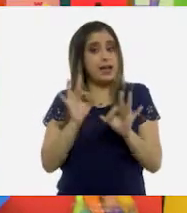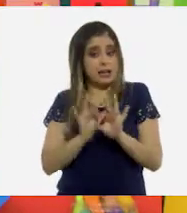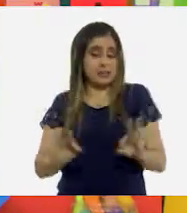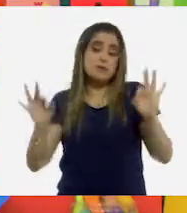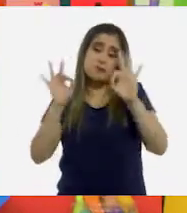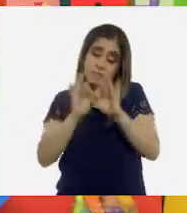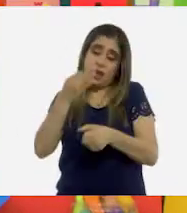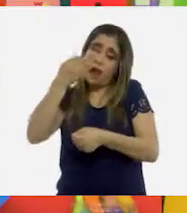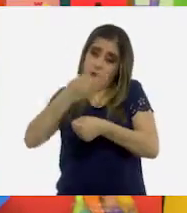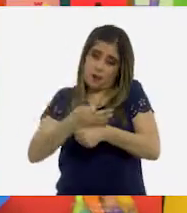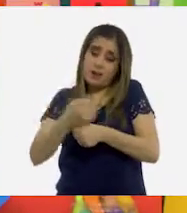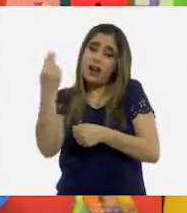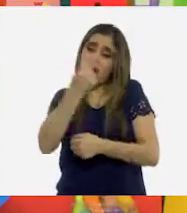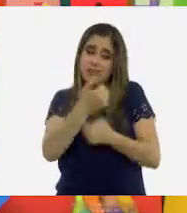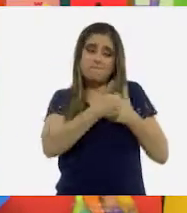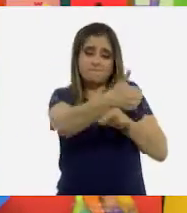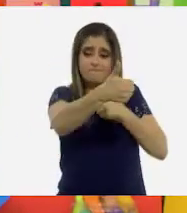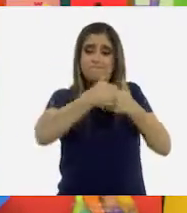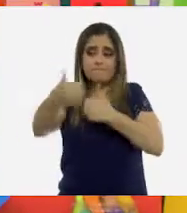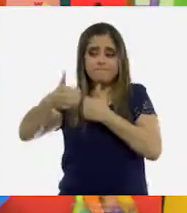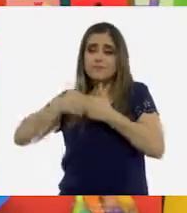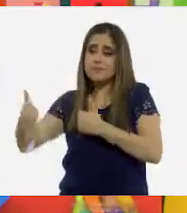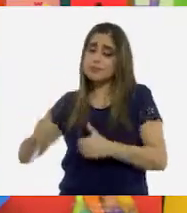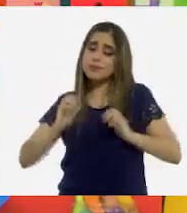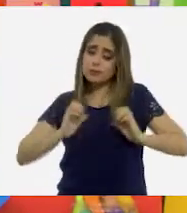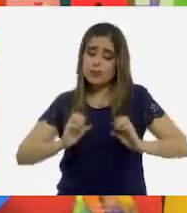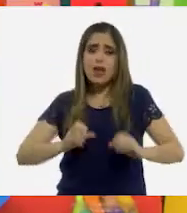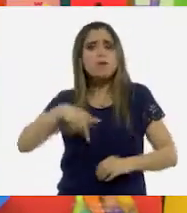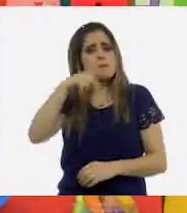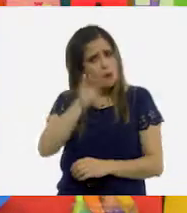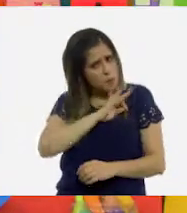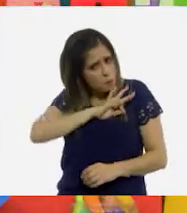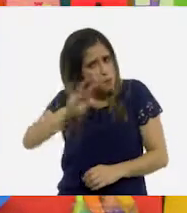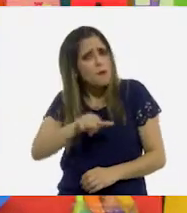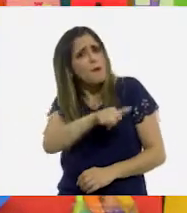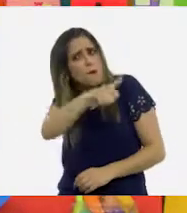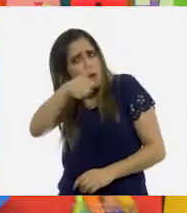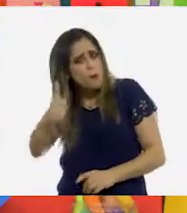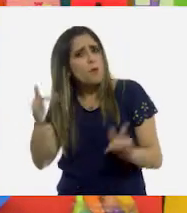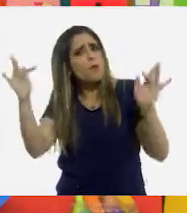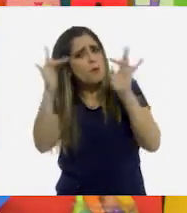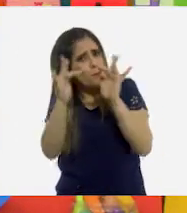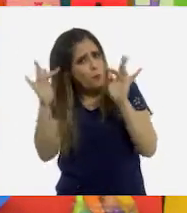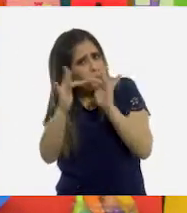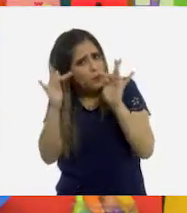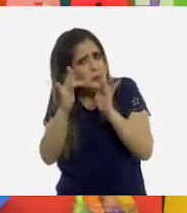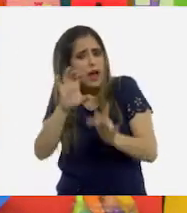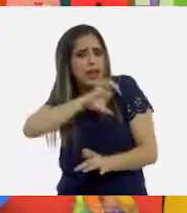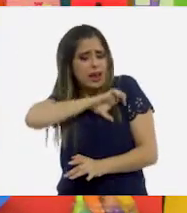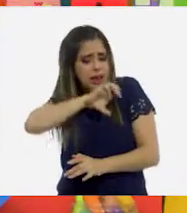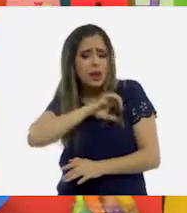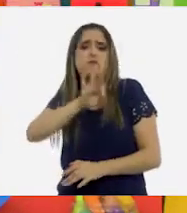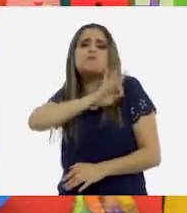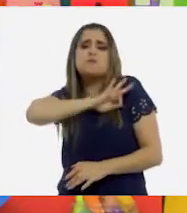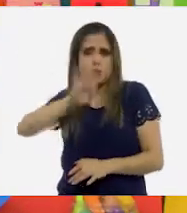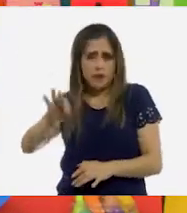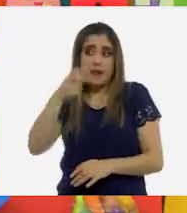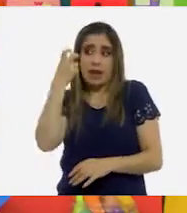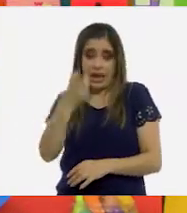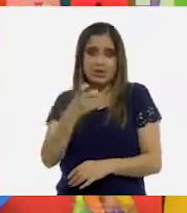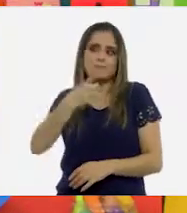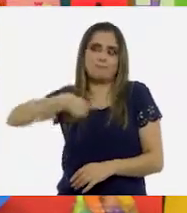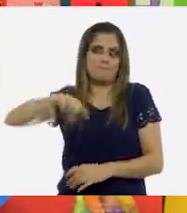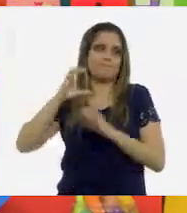ahorita hay que guardar el distanciamiento social, hay muchas otras maneras de estar cerca de las personas que queremos. Así nos podemos